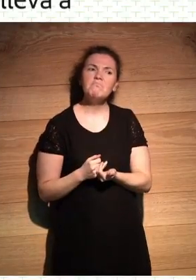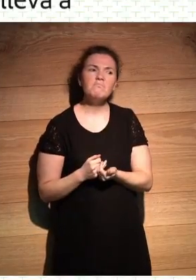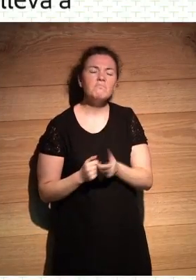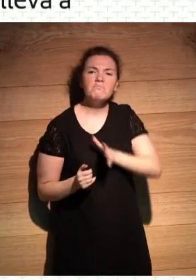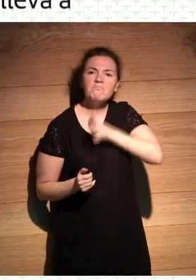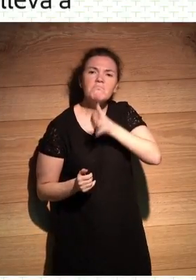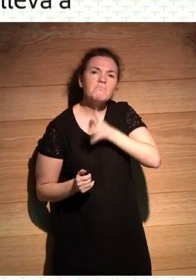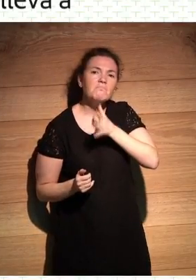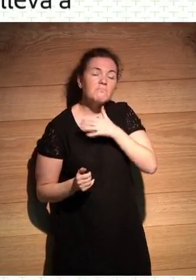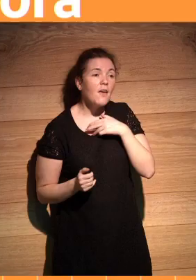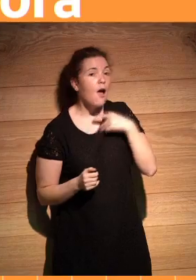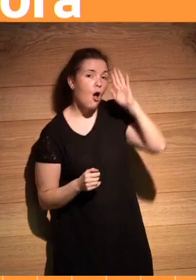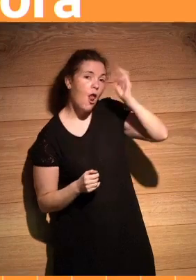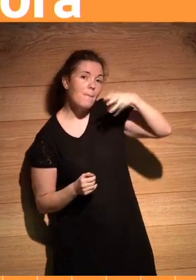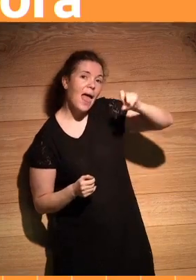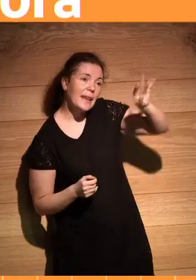qué bueno que viniste.